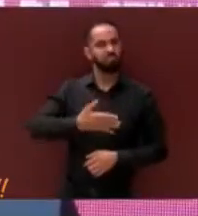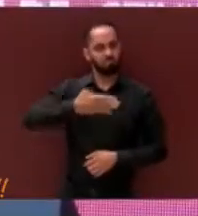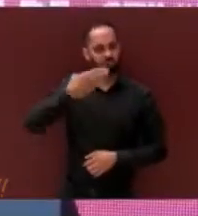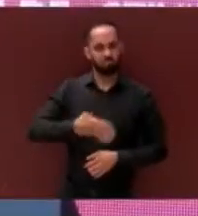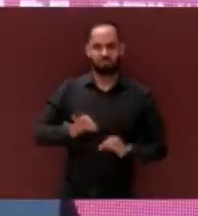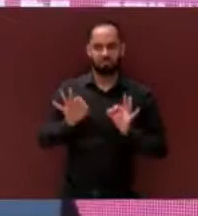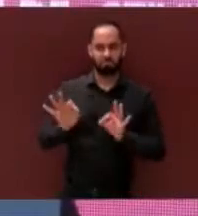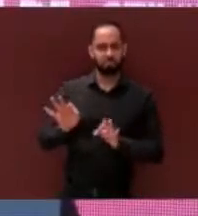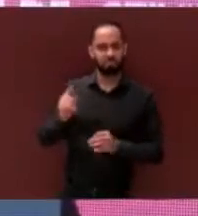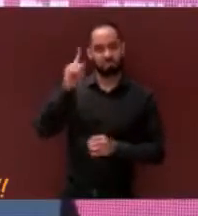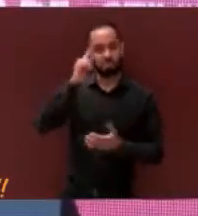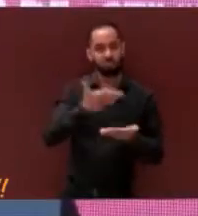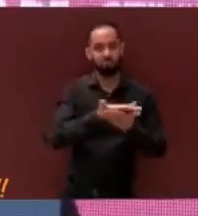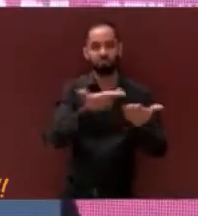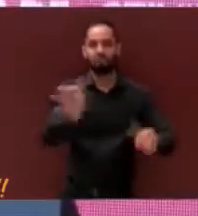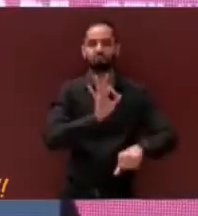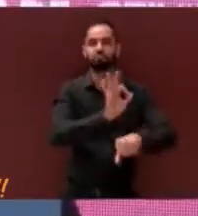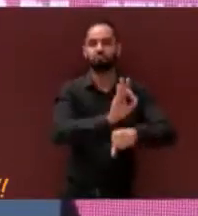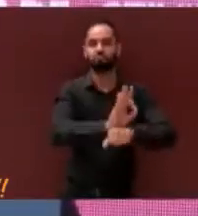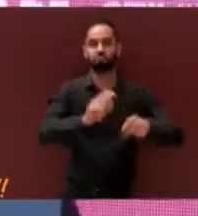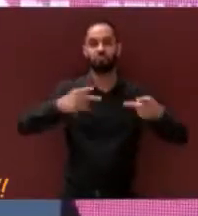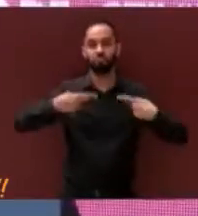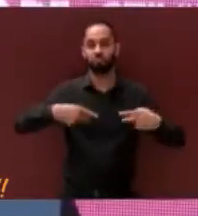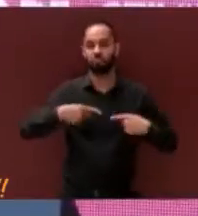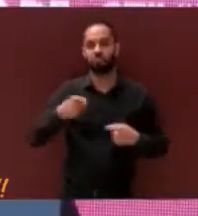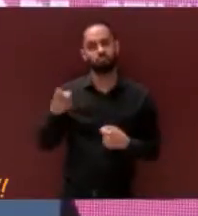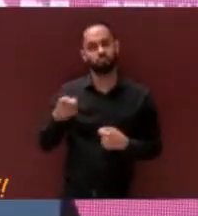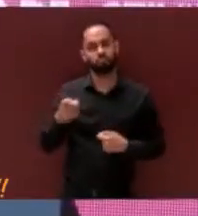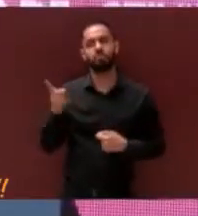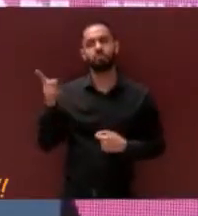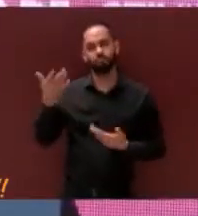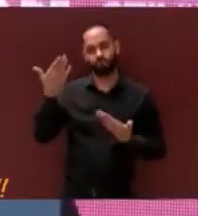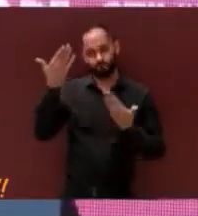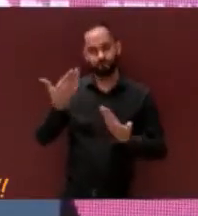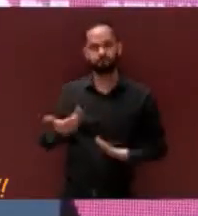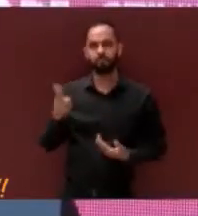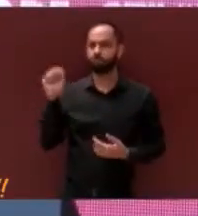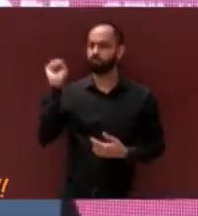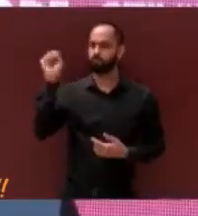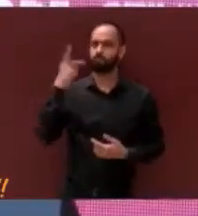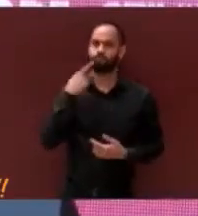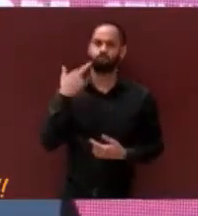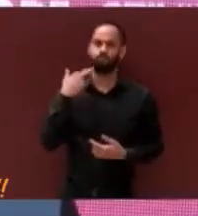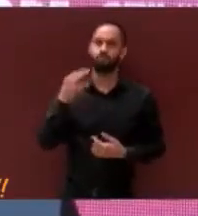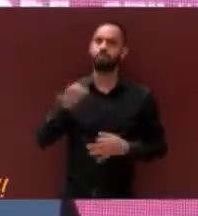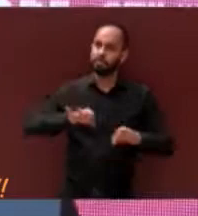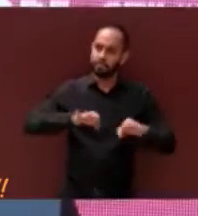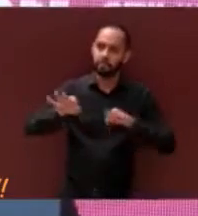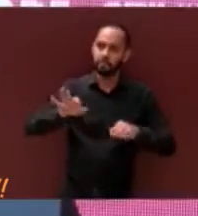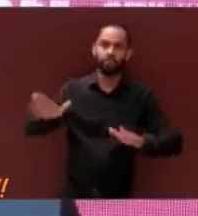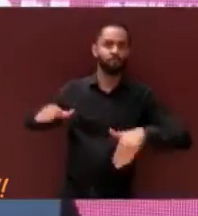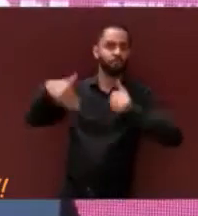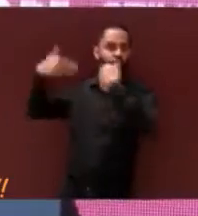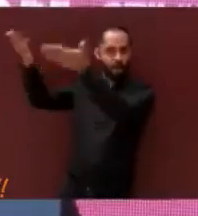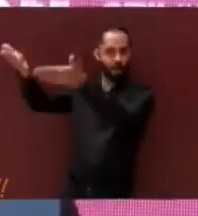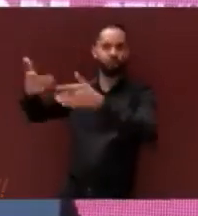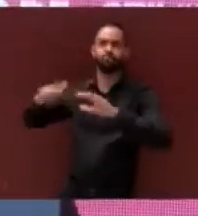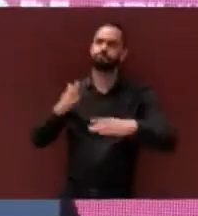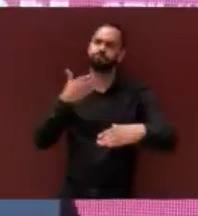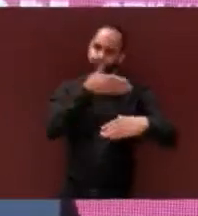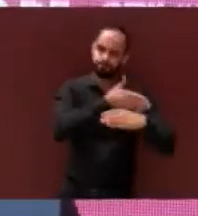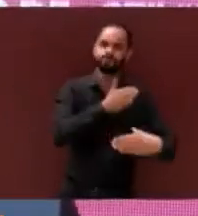por el servicio al ciudadano, quienes son la cara de la sindicatura en el duro trabajo de campo. Era una